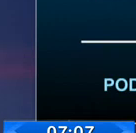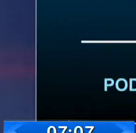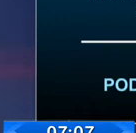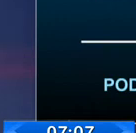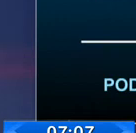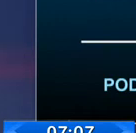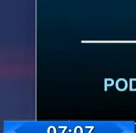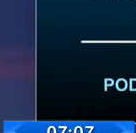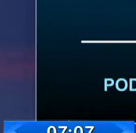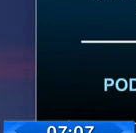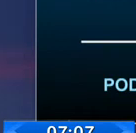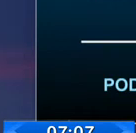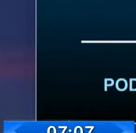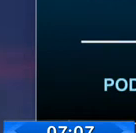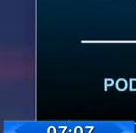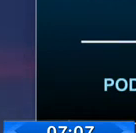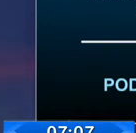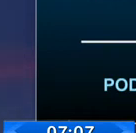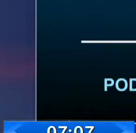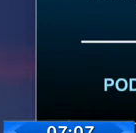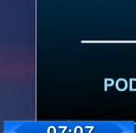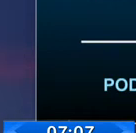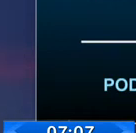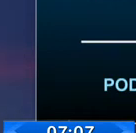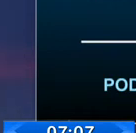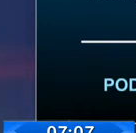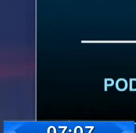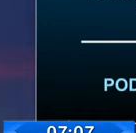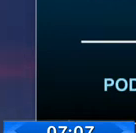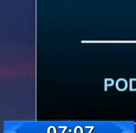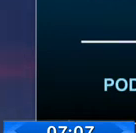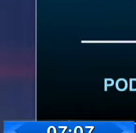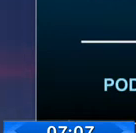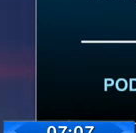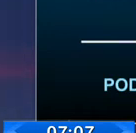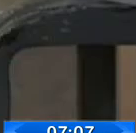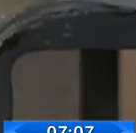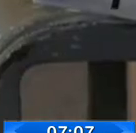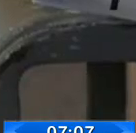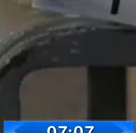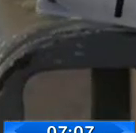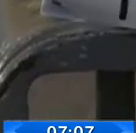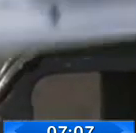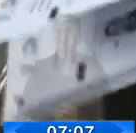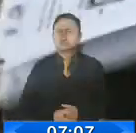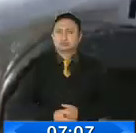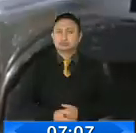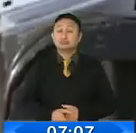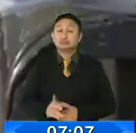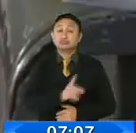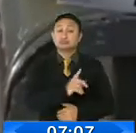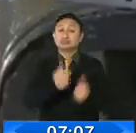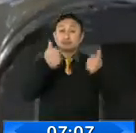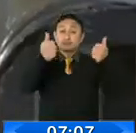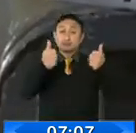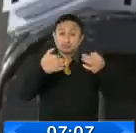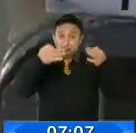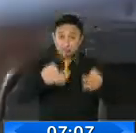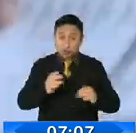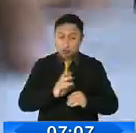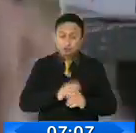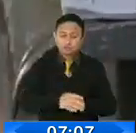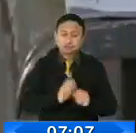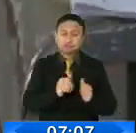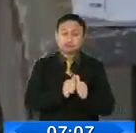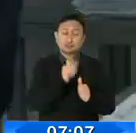Y el movimiento Podemos, con Paul Carrasco y Frank Vargas Andá. Estas candidaturas aún no están en firme. Cada una de las